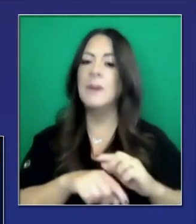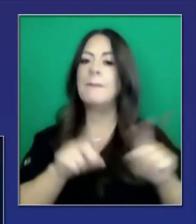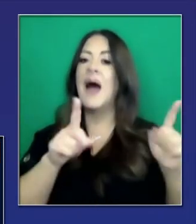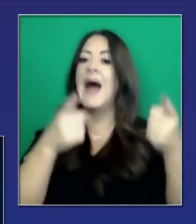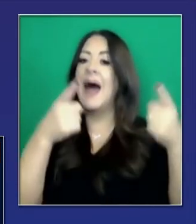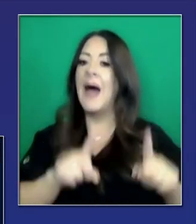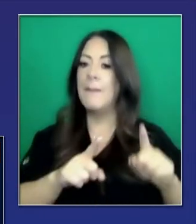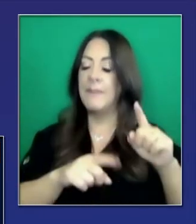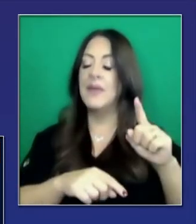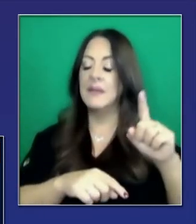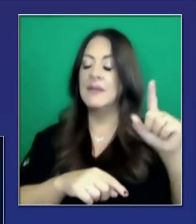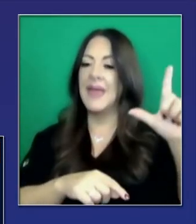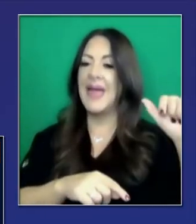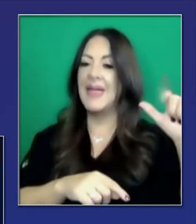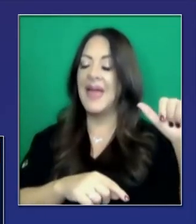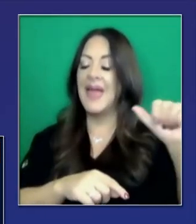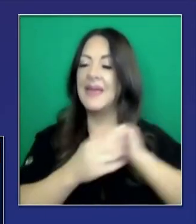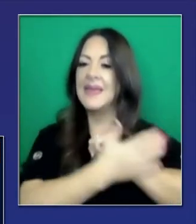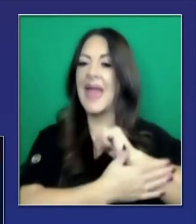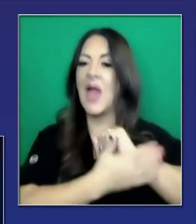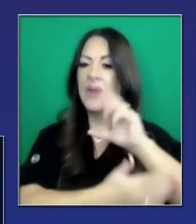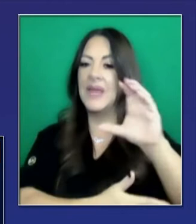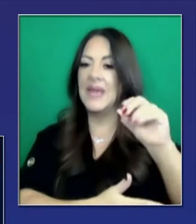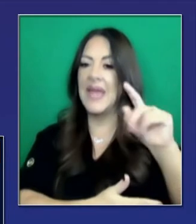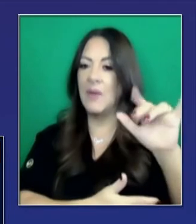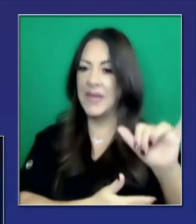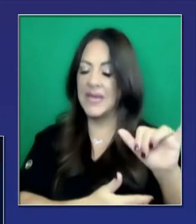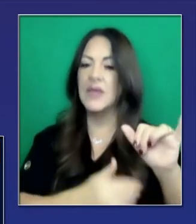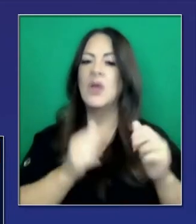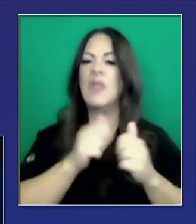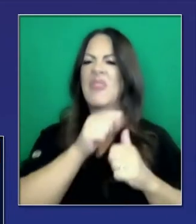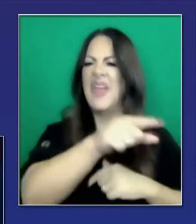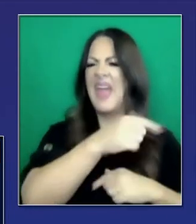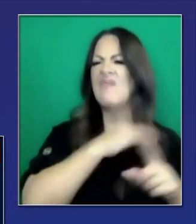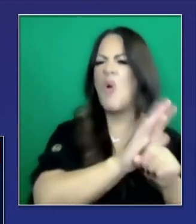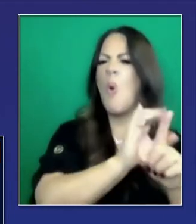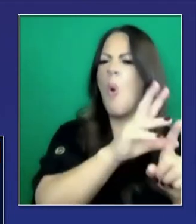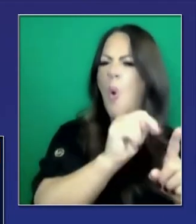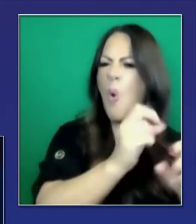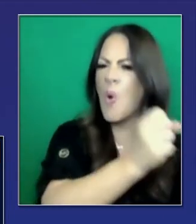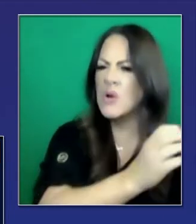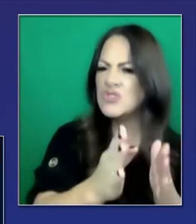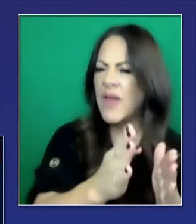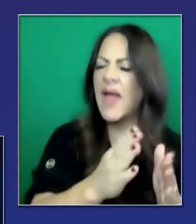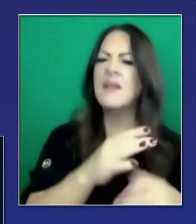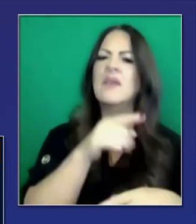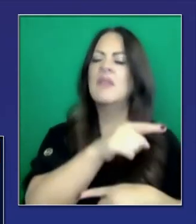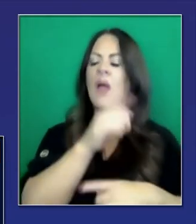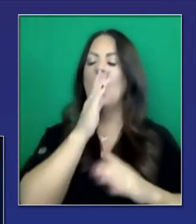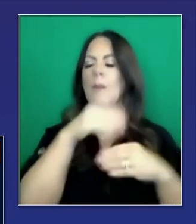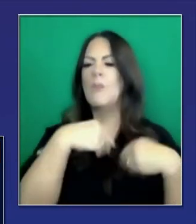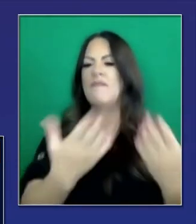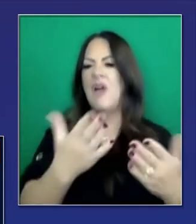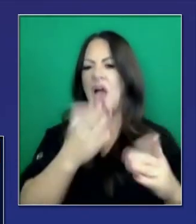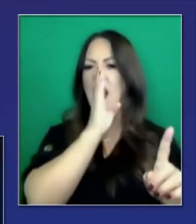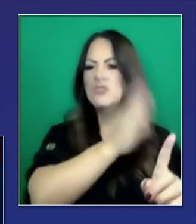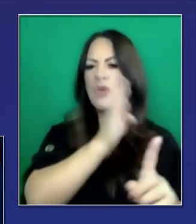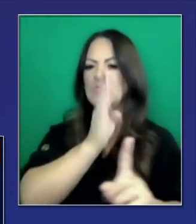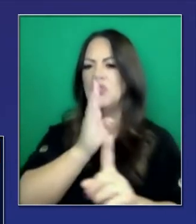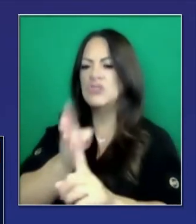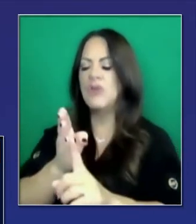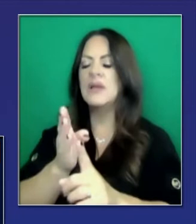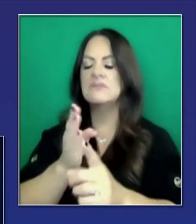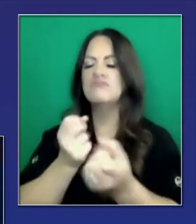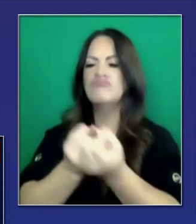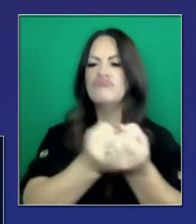Ángeles. Pero está comprometido todo el condado a su propia estrategia, no en sociedad con las farmacias. Ellos tienen su propia